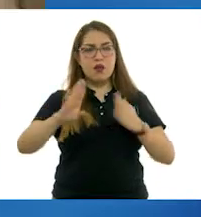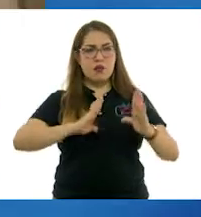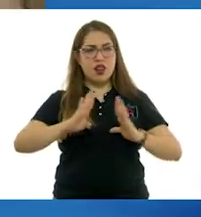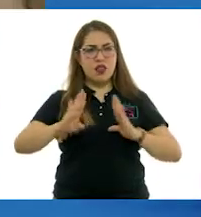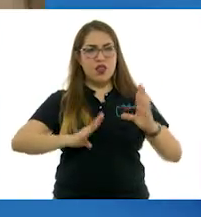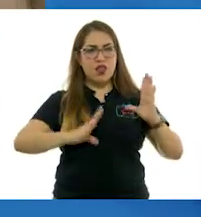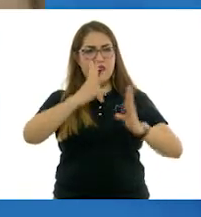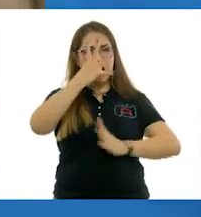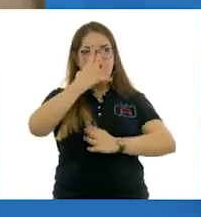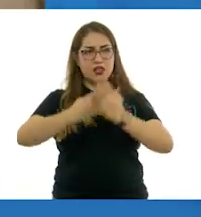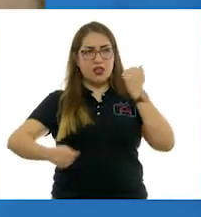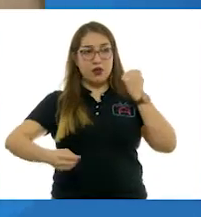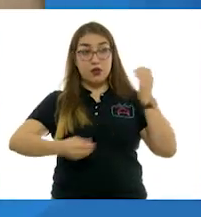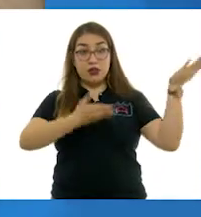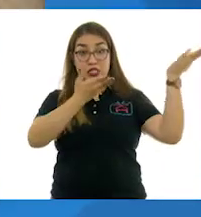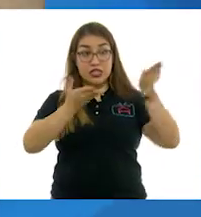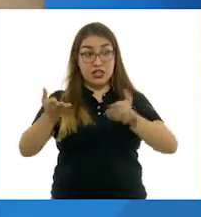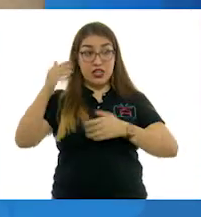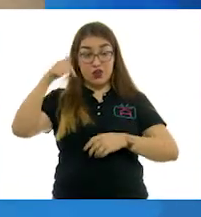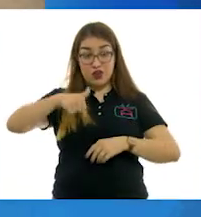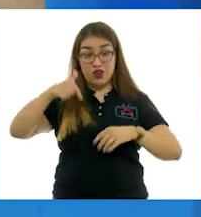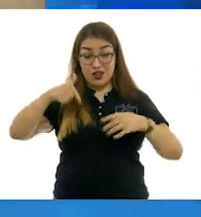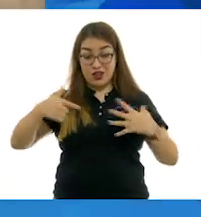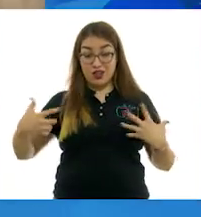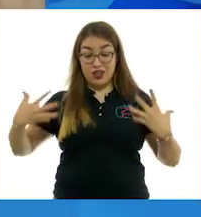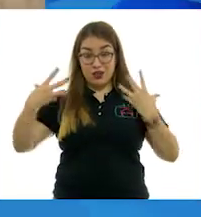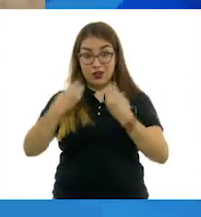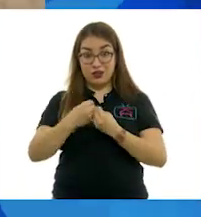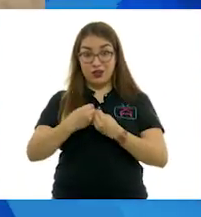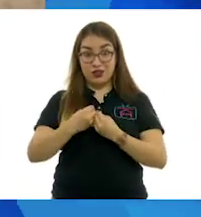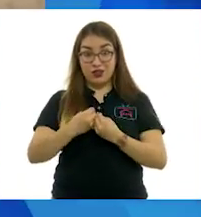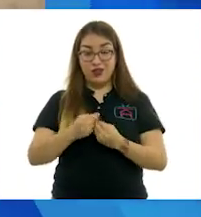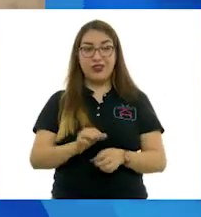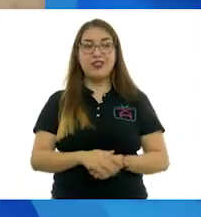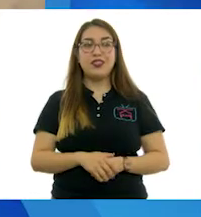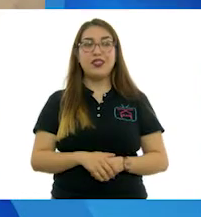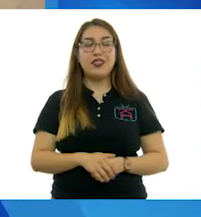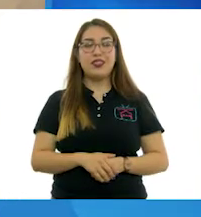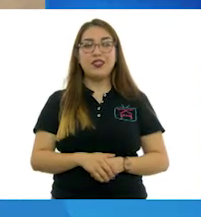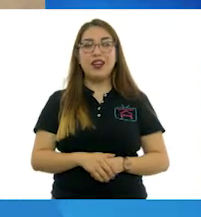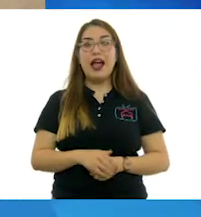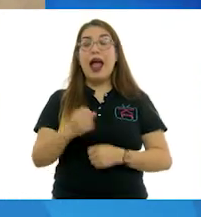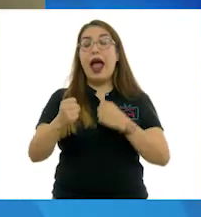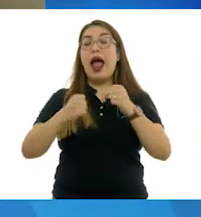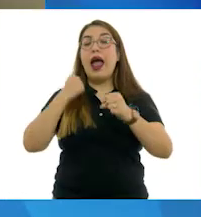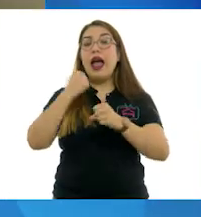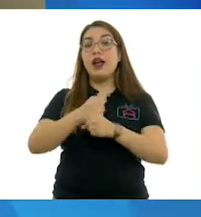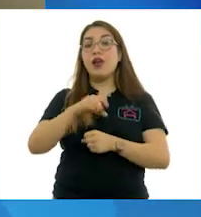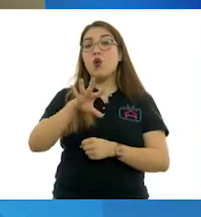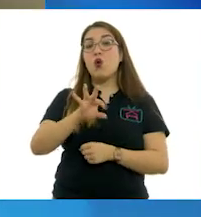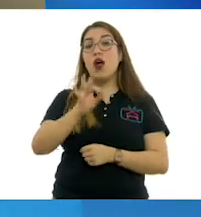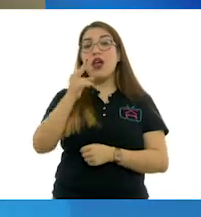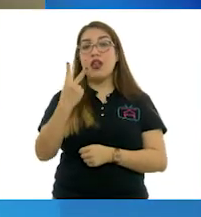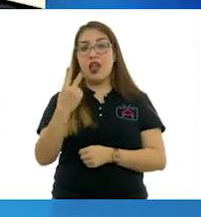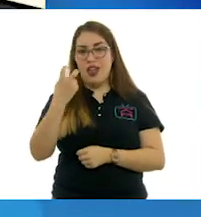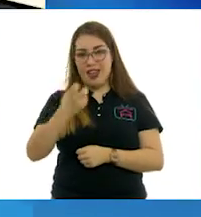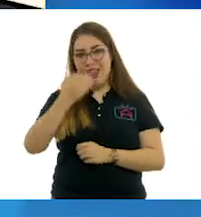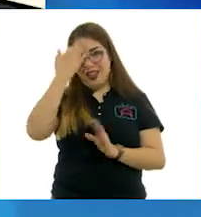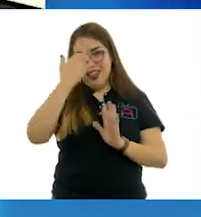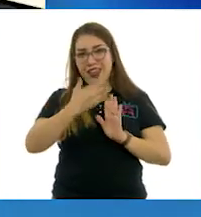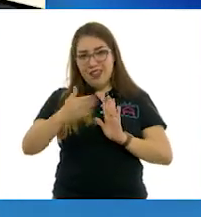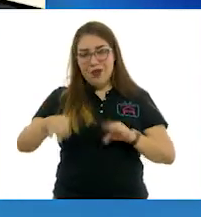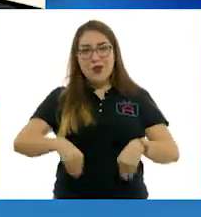Europa. Ella llegó aquí con él en 1942, en el fin de este año. Él es la razón que Leonora vive aquí.